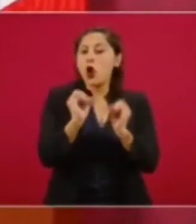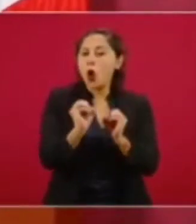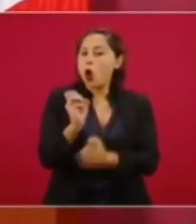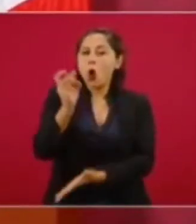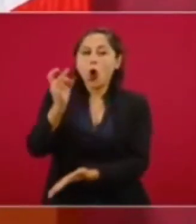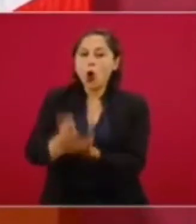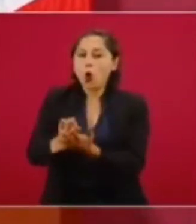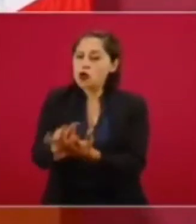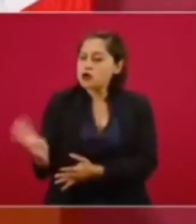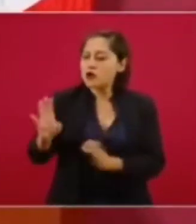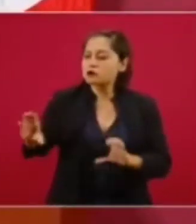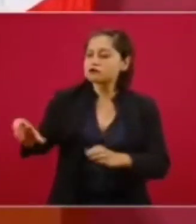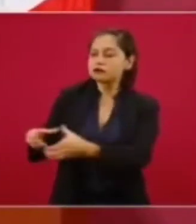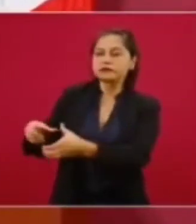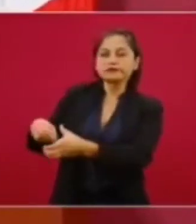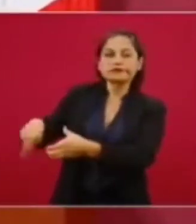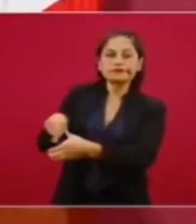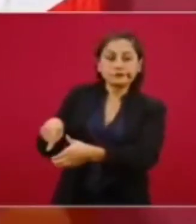expertos